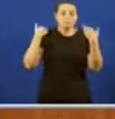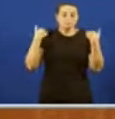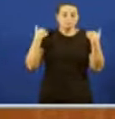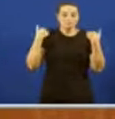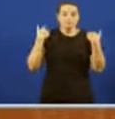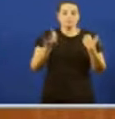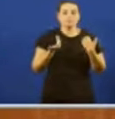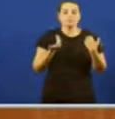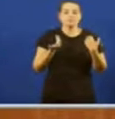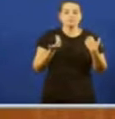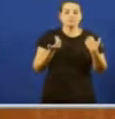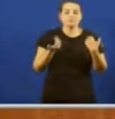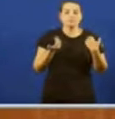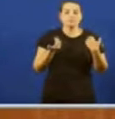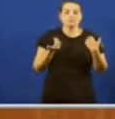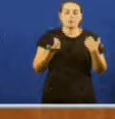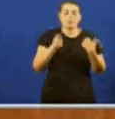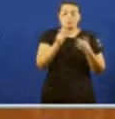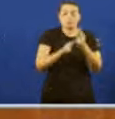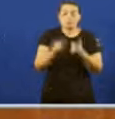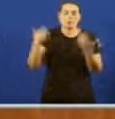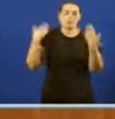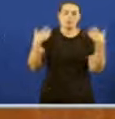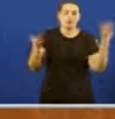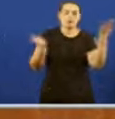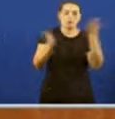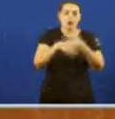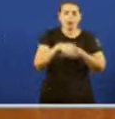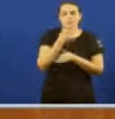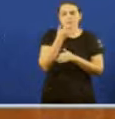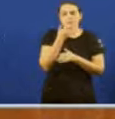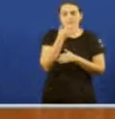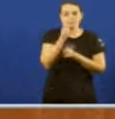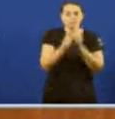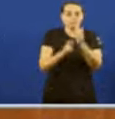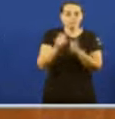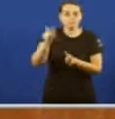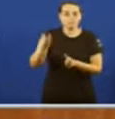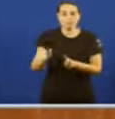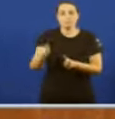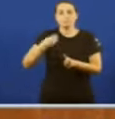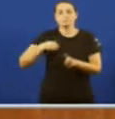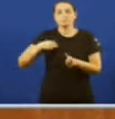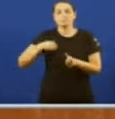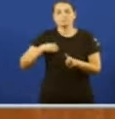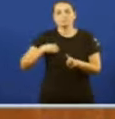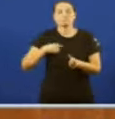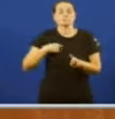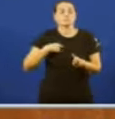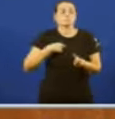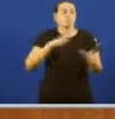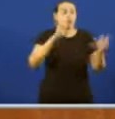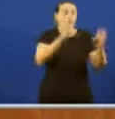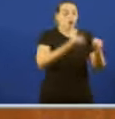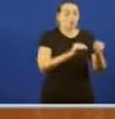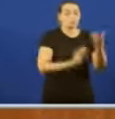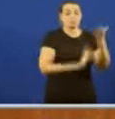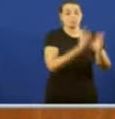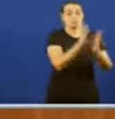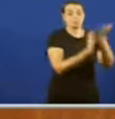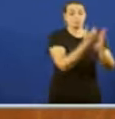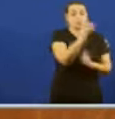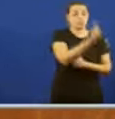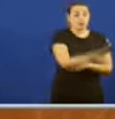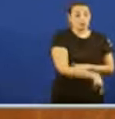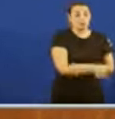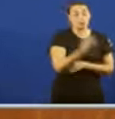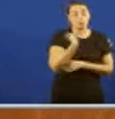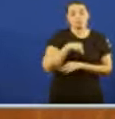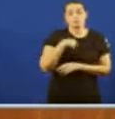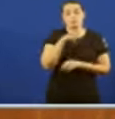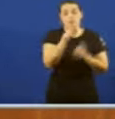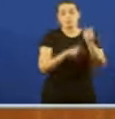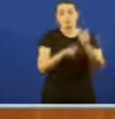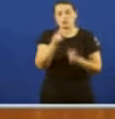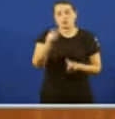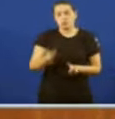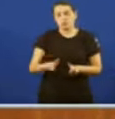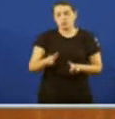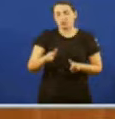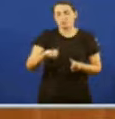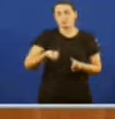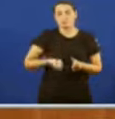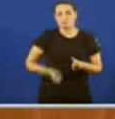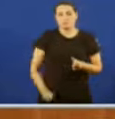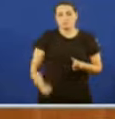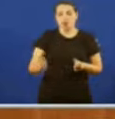Hai incompetencia dos mandos de extinción de lumes forestais Houve unha ausencia de movilización de todos os efectivos personais disponibles